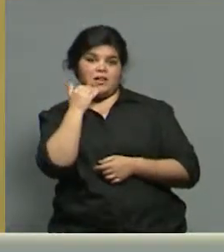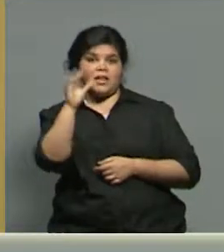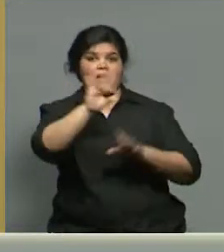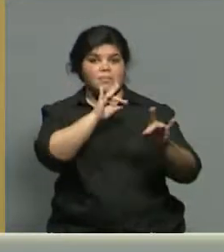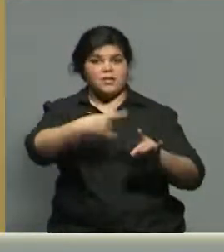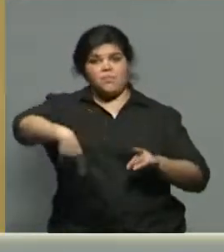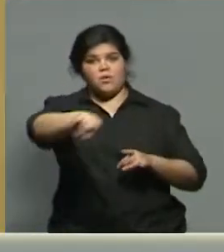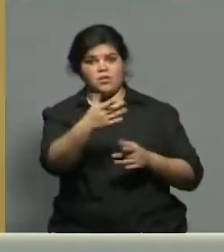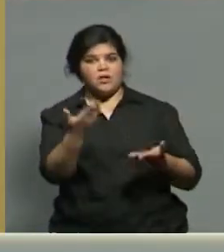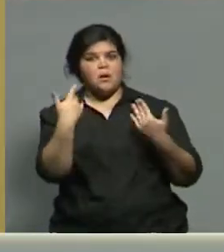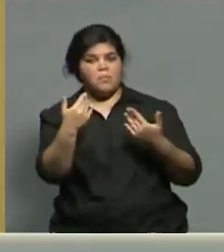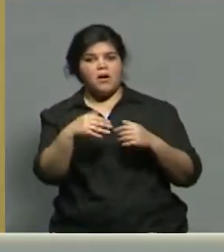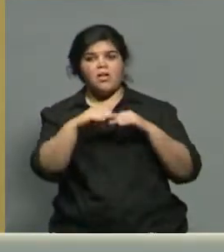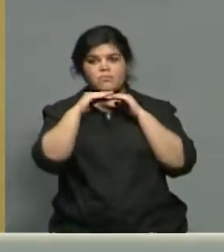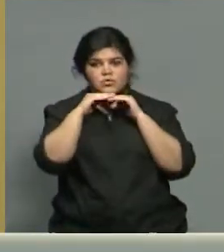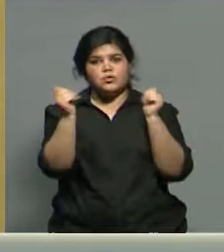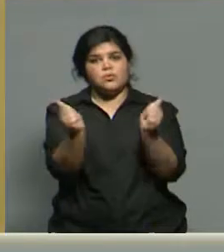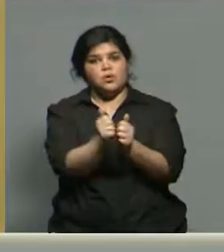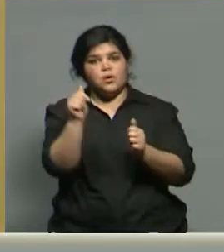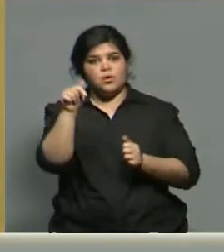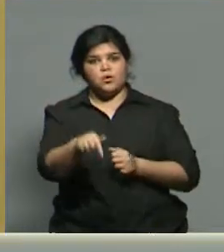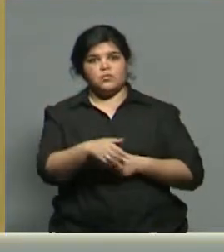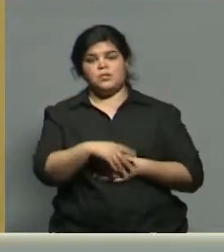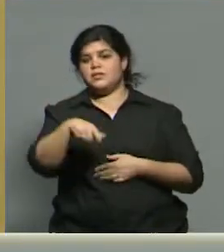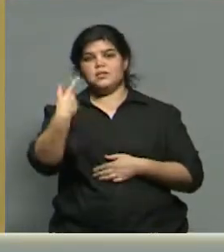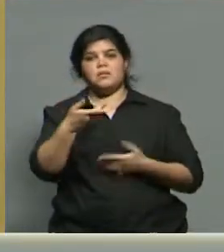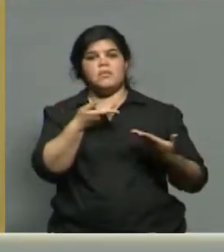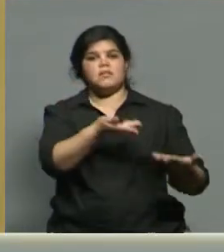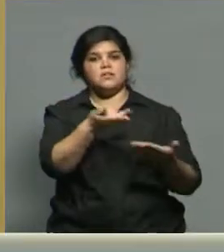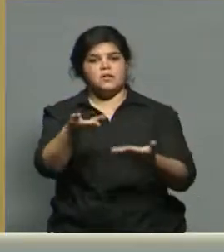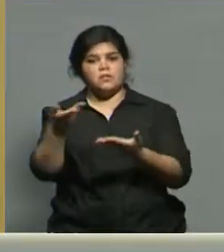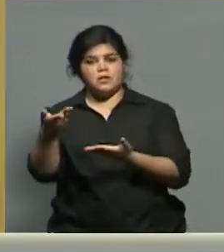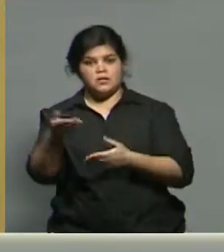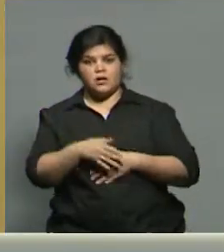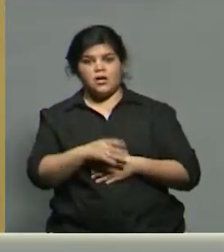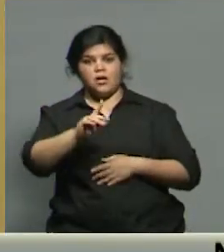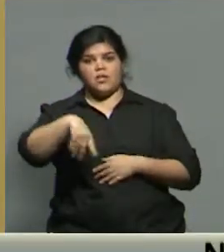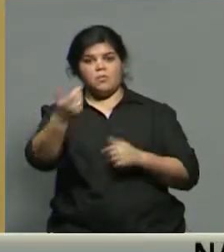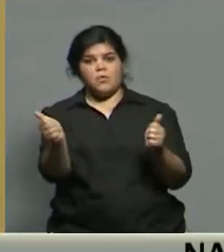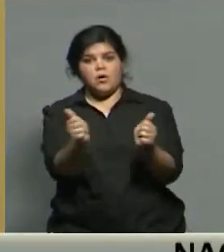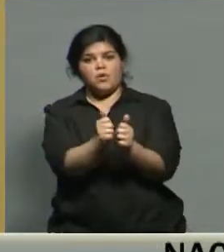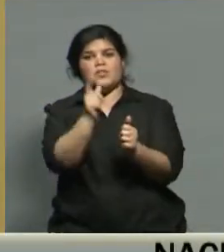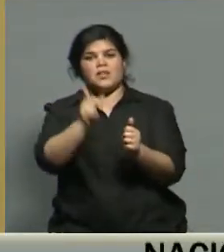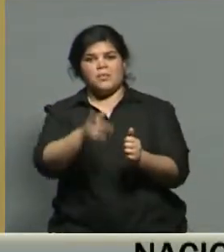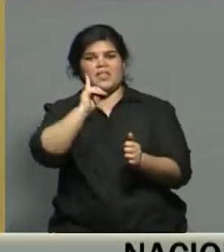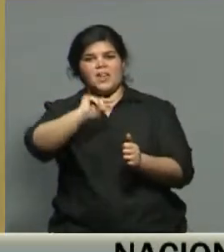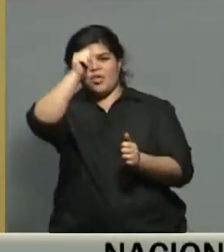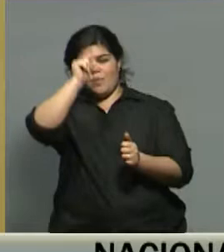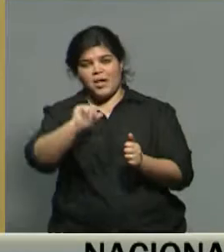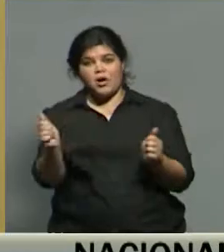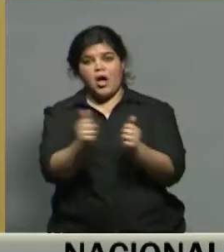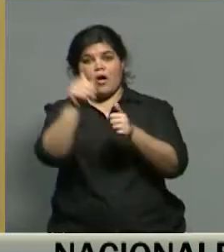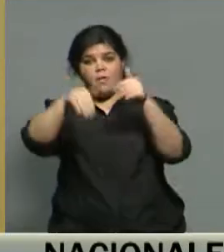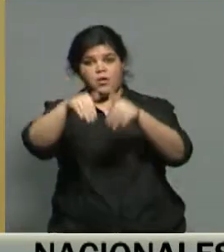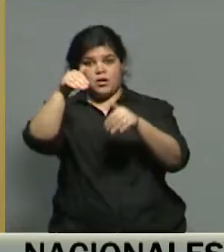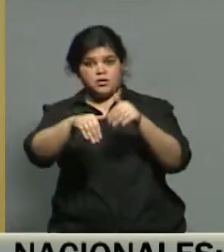ya a que empieces a acompañarnos, vamos a, como siempre, brindarte de servicios en los días que quedan y acompañarte el domingo en la jornada electoral, pero